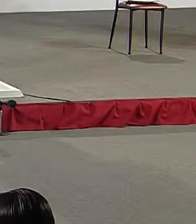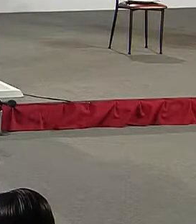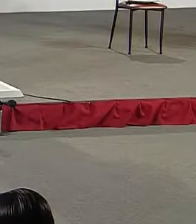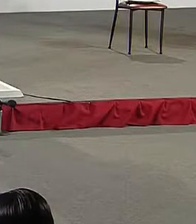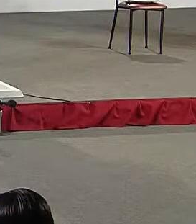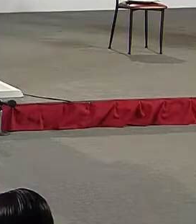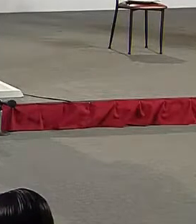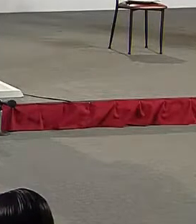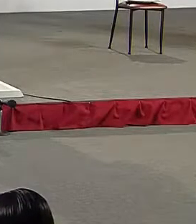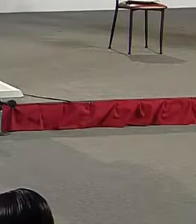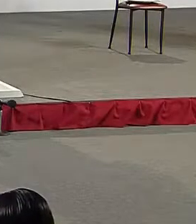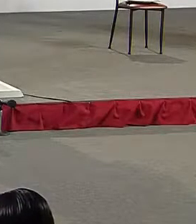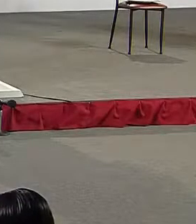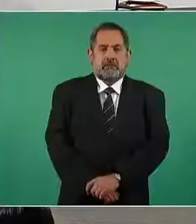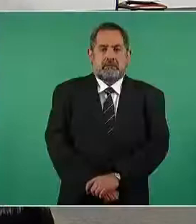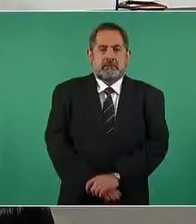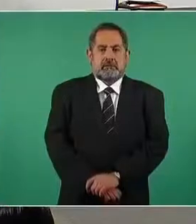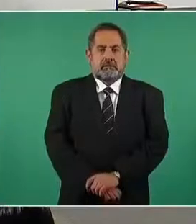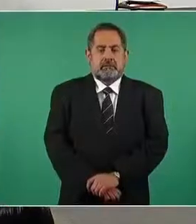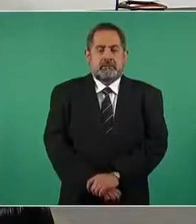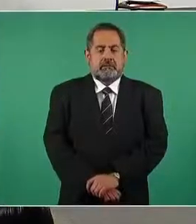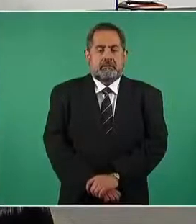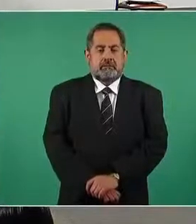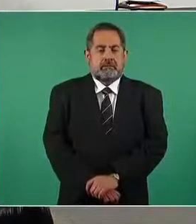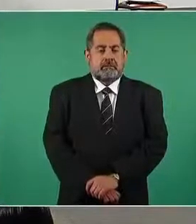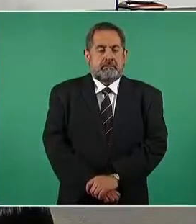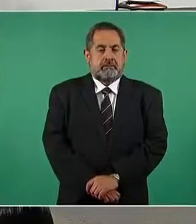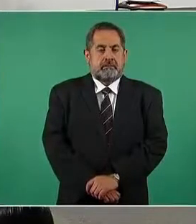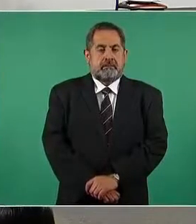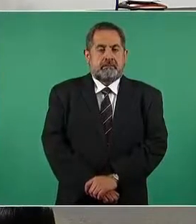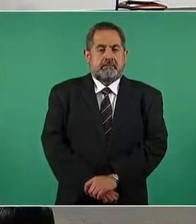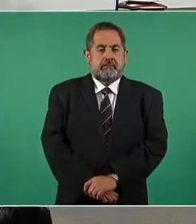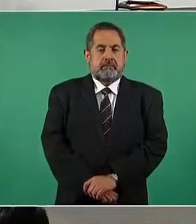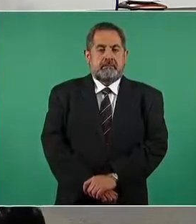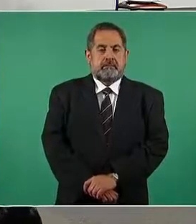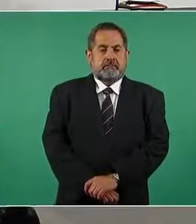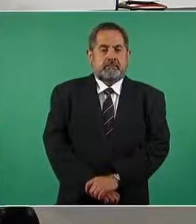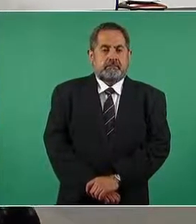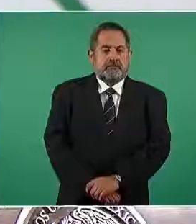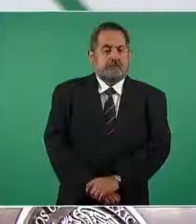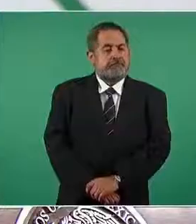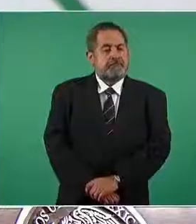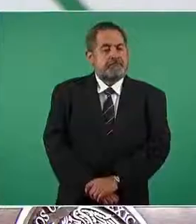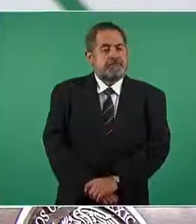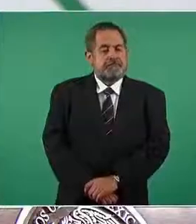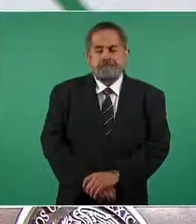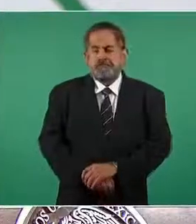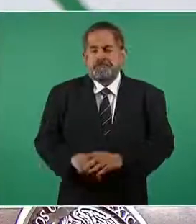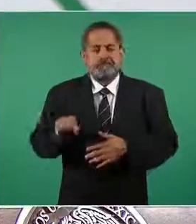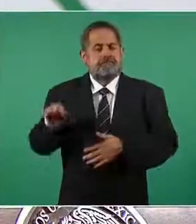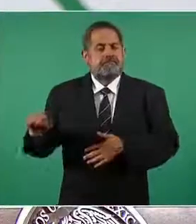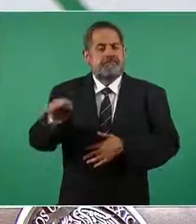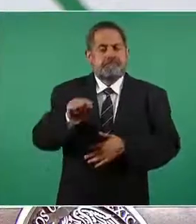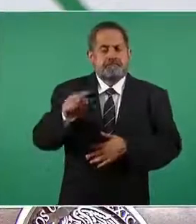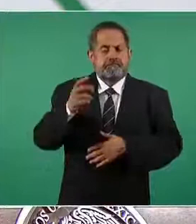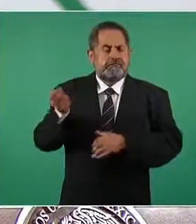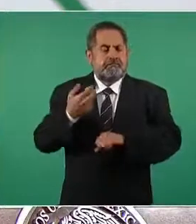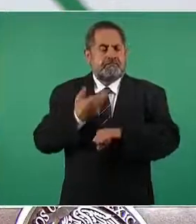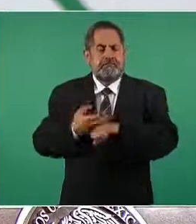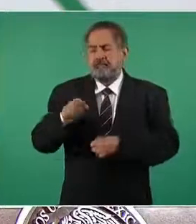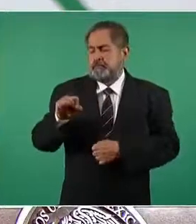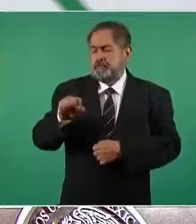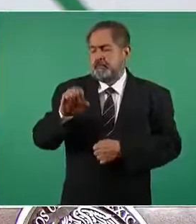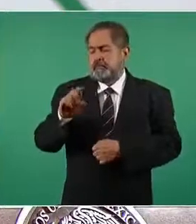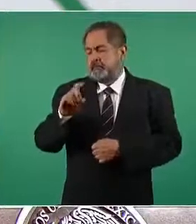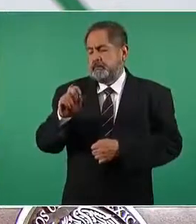ambas operaciones civiles y militares la concentración de las capacidades de la Secretaría de la Defensa Nacional